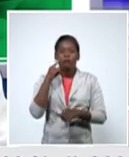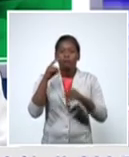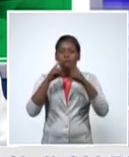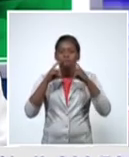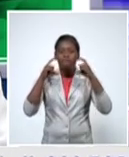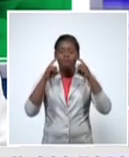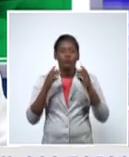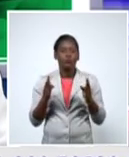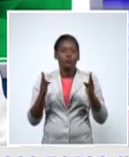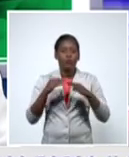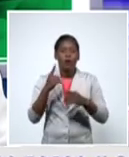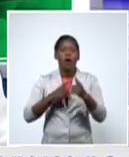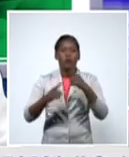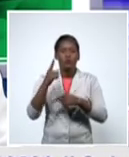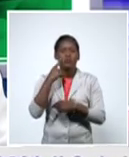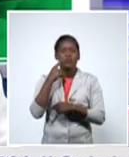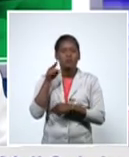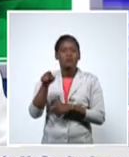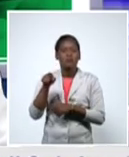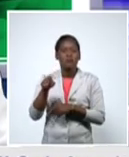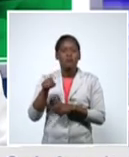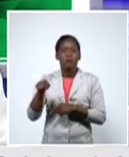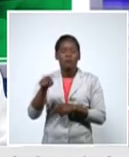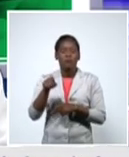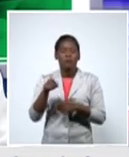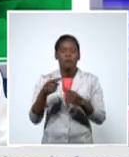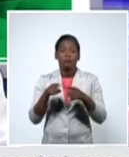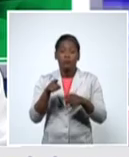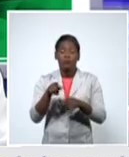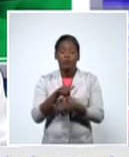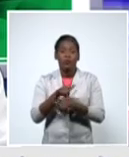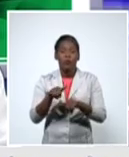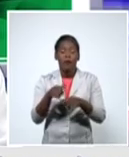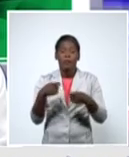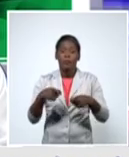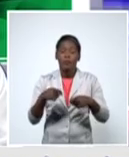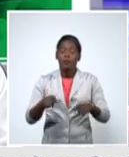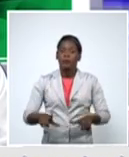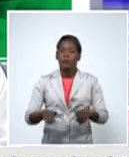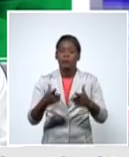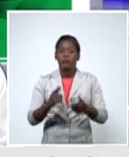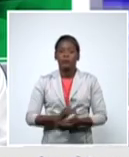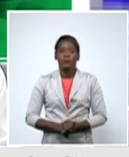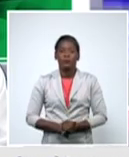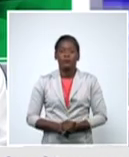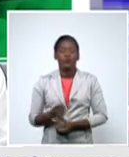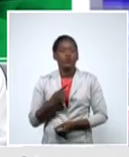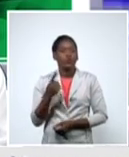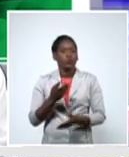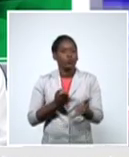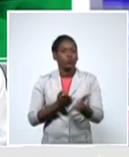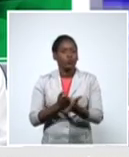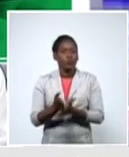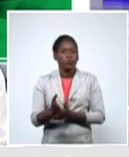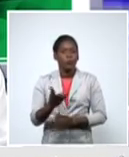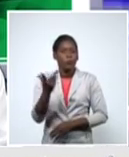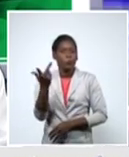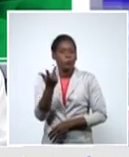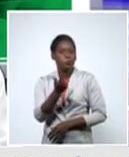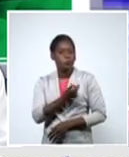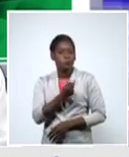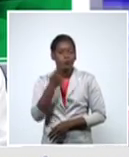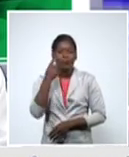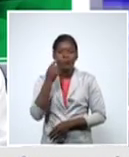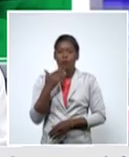la enfermedad ahí las vacunas nos mantienen informados el desarrollo aquí en La Habana de